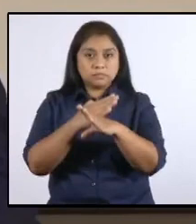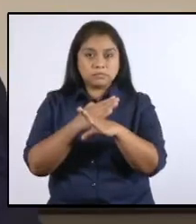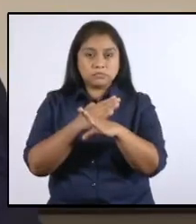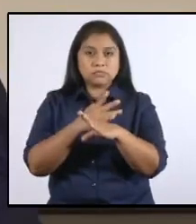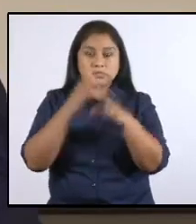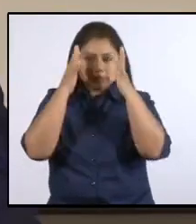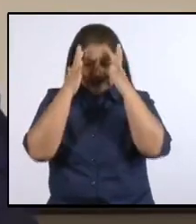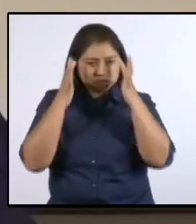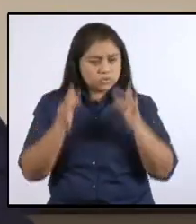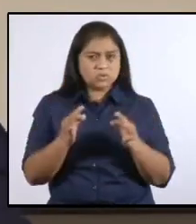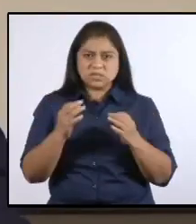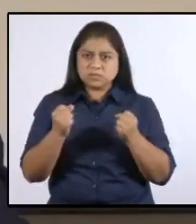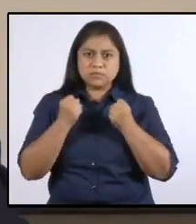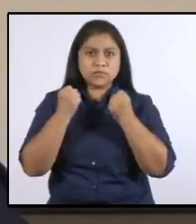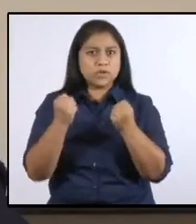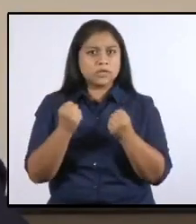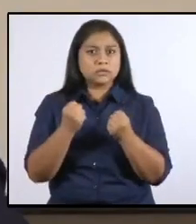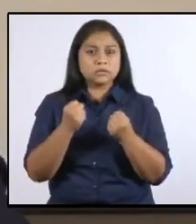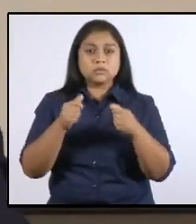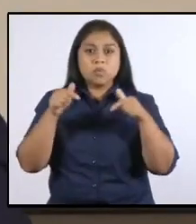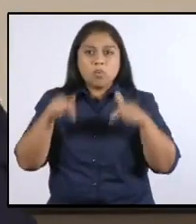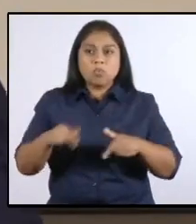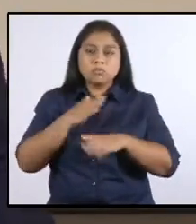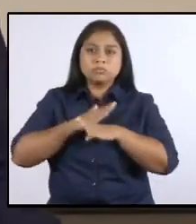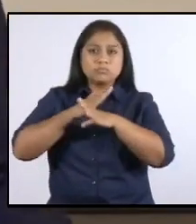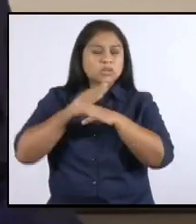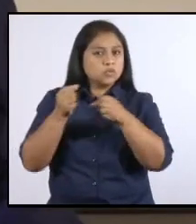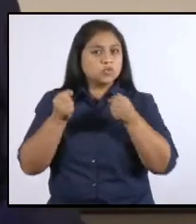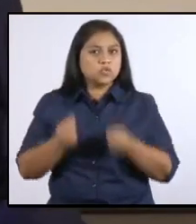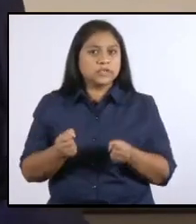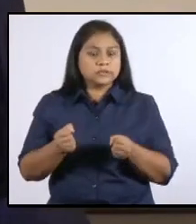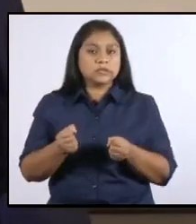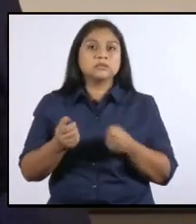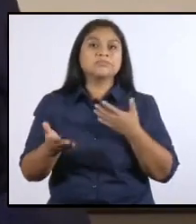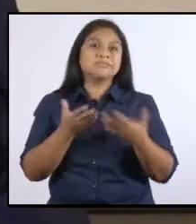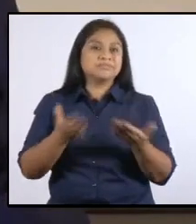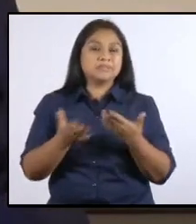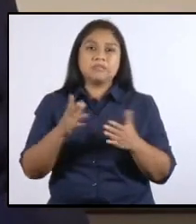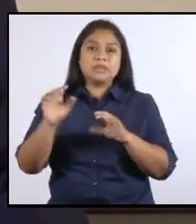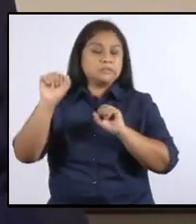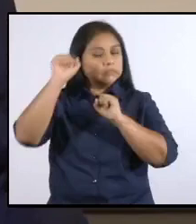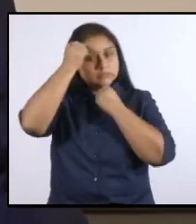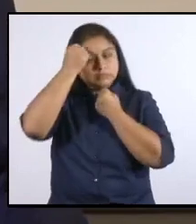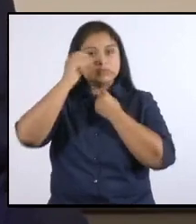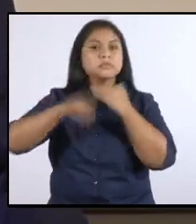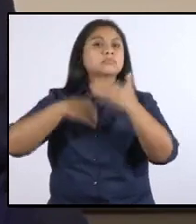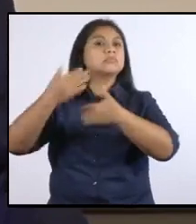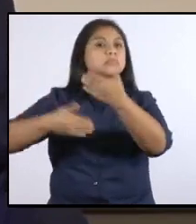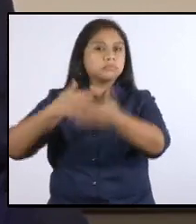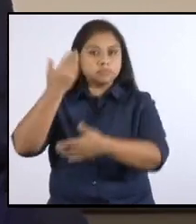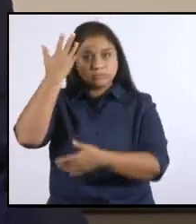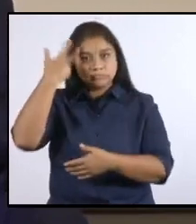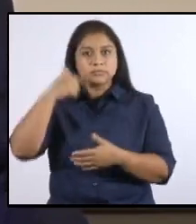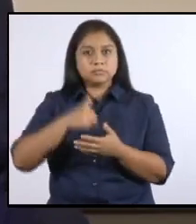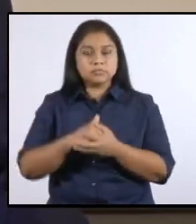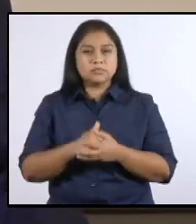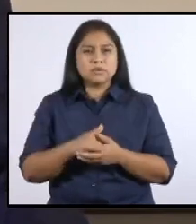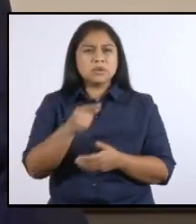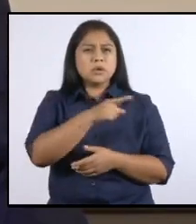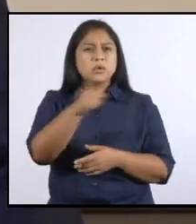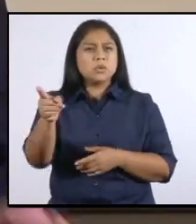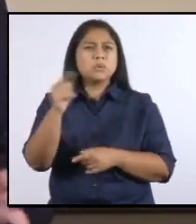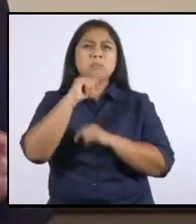decisiones drásticas ahora, podría ser que nos arrepintamos en los próximos días. Muchos se